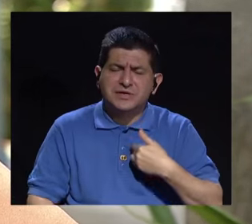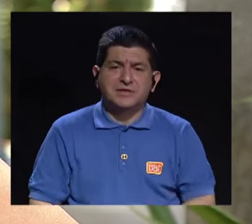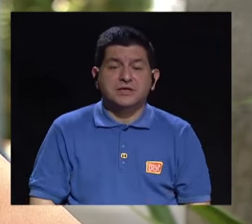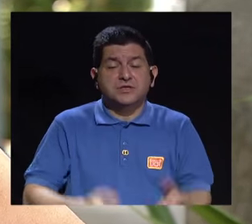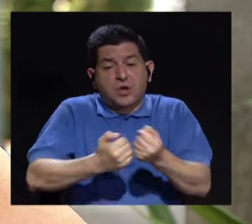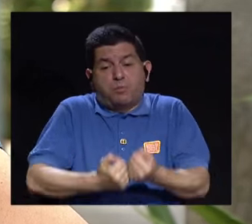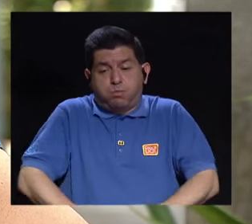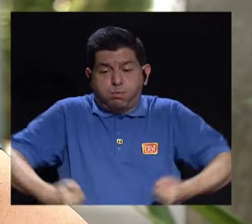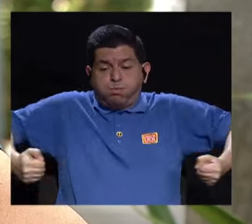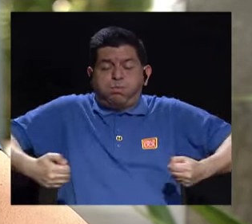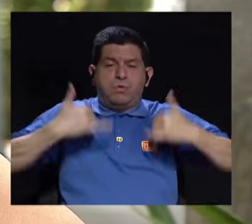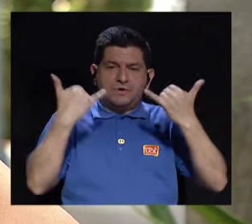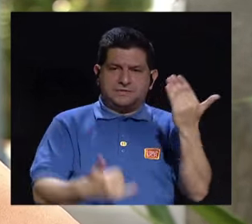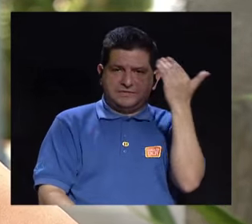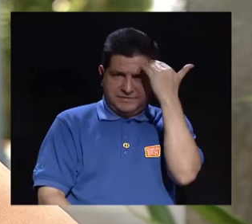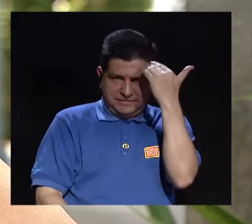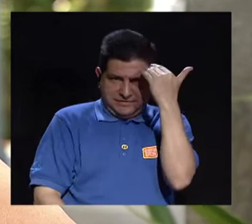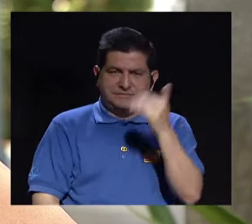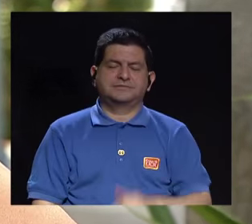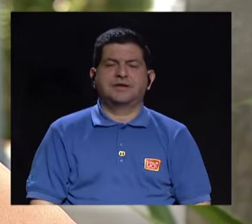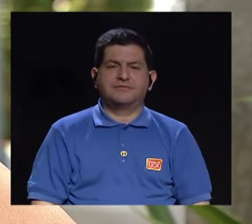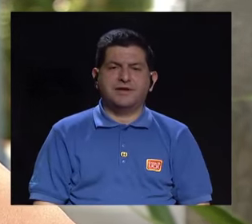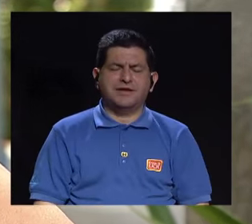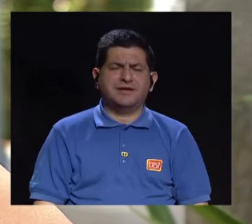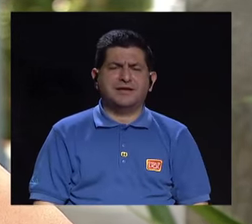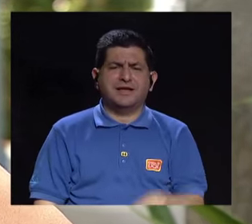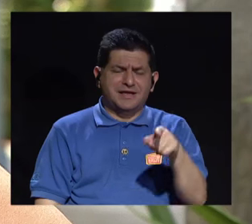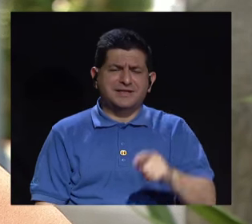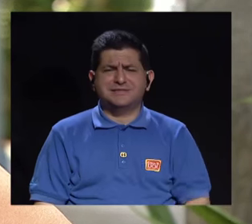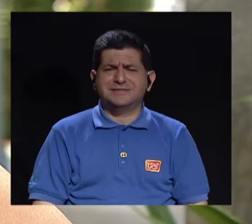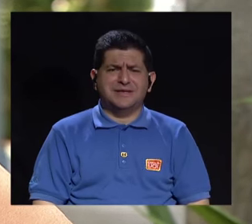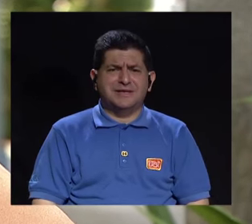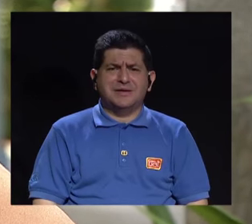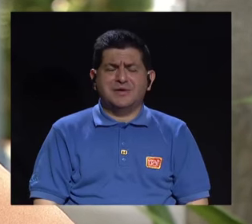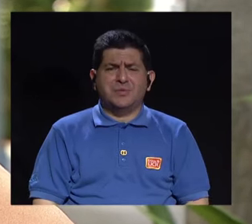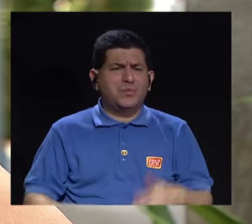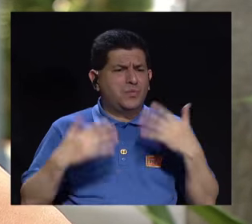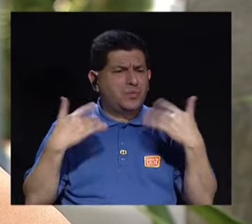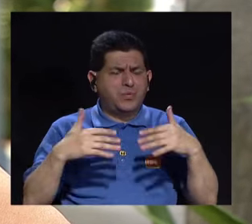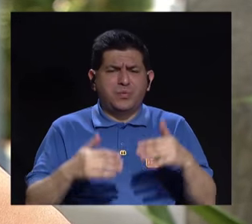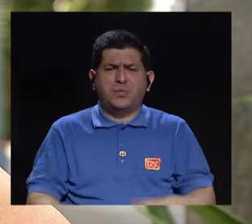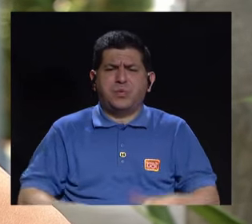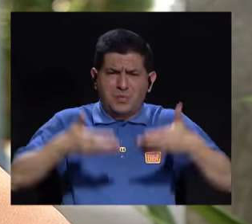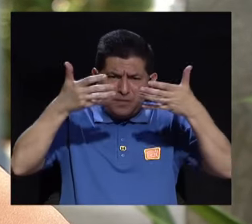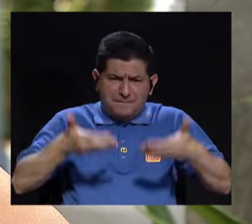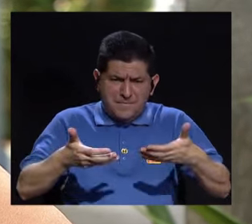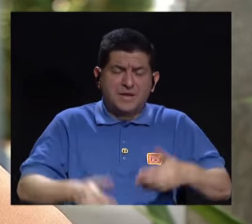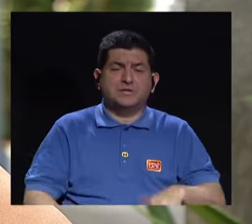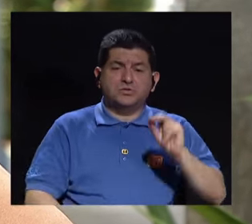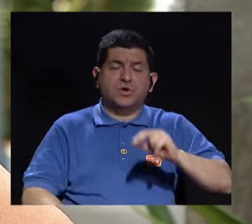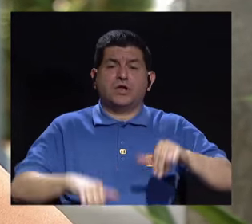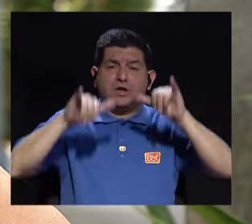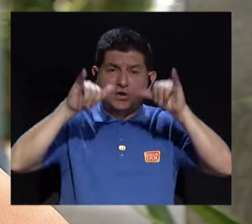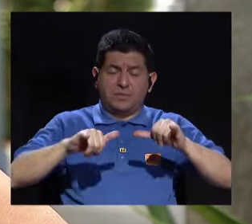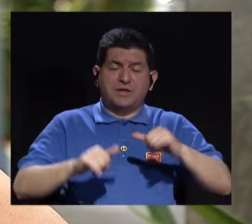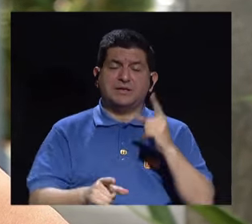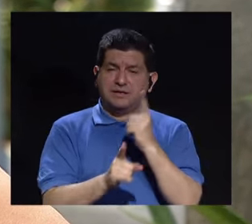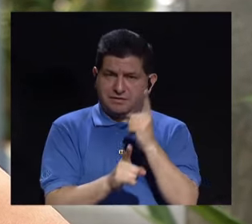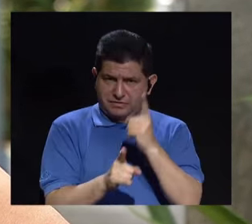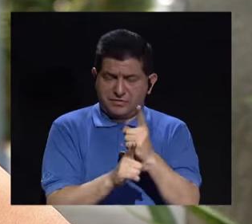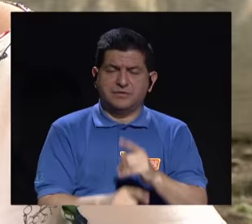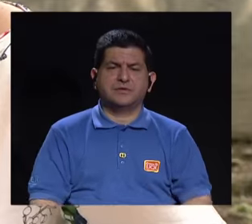Y la obesidad, bueno, todos ya sabemos que es como el exceso de peso y la dificultad a veces de mantener un peso hormotípico.